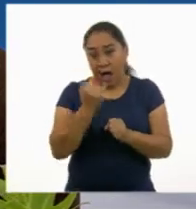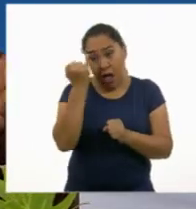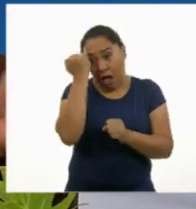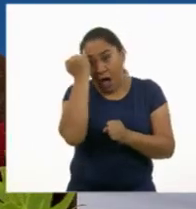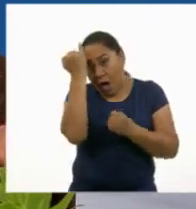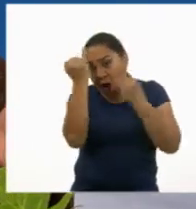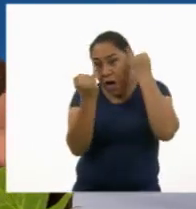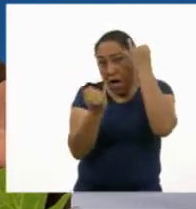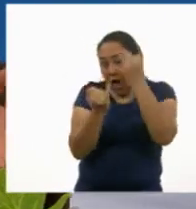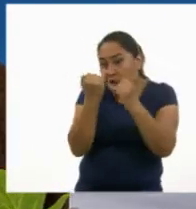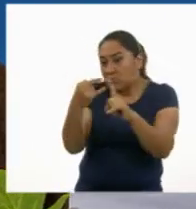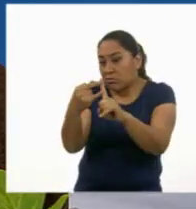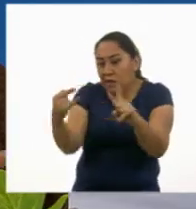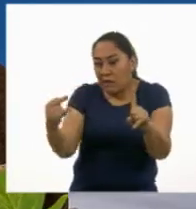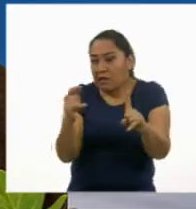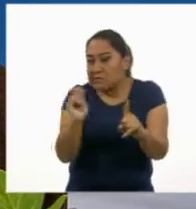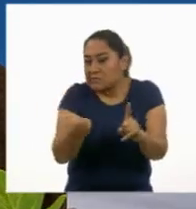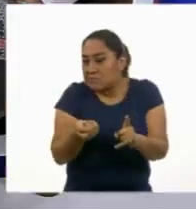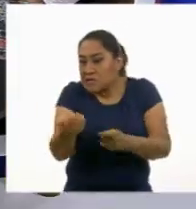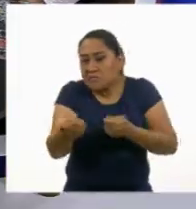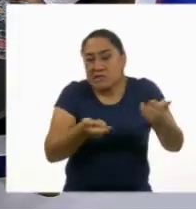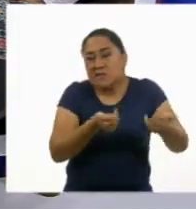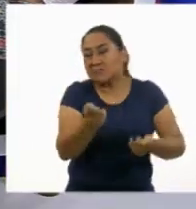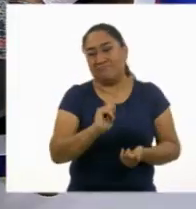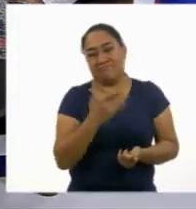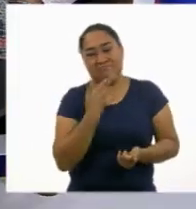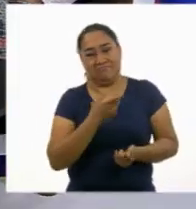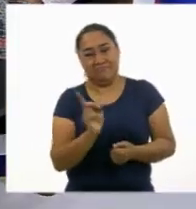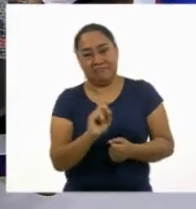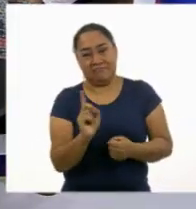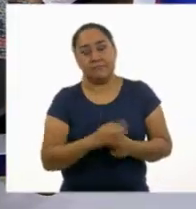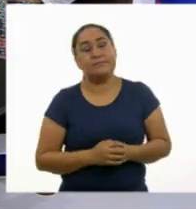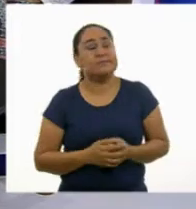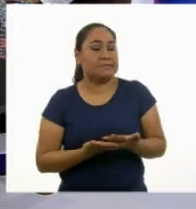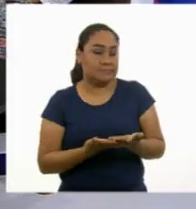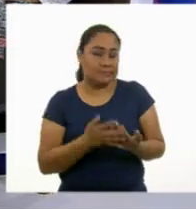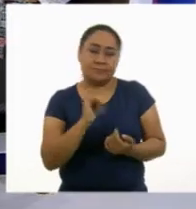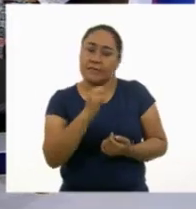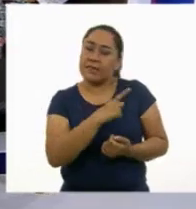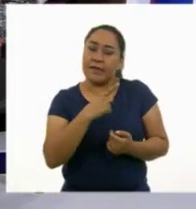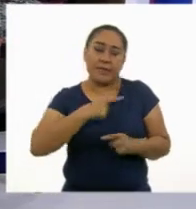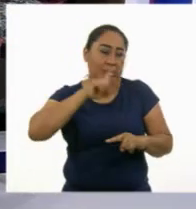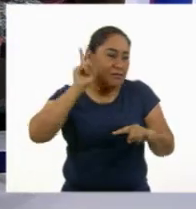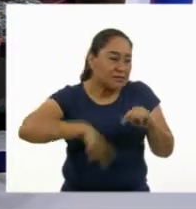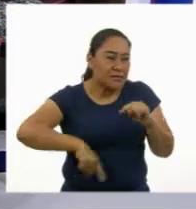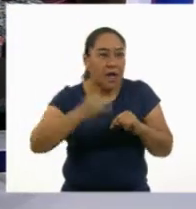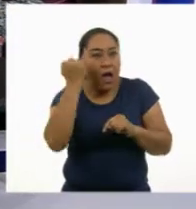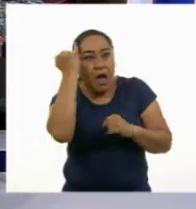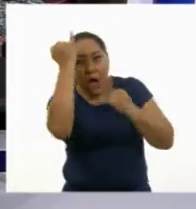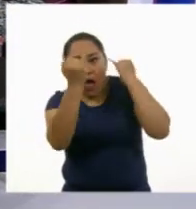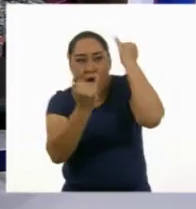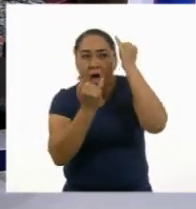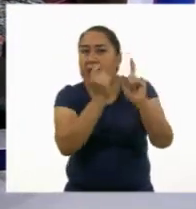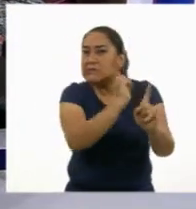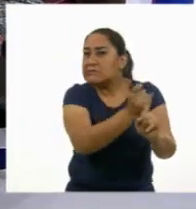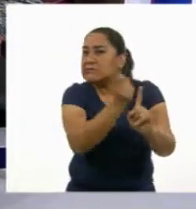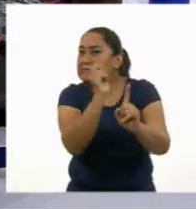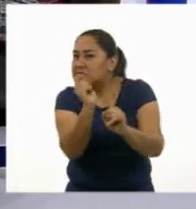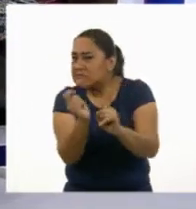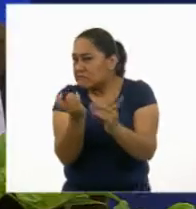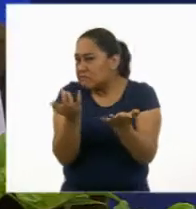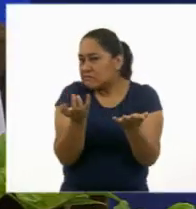está realmente mal y hace sentir mal a todo mundo. Sí, yo opino que hay que quitarnos esa barrera, esos prejuicios y